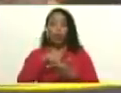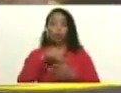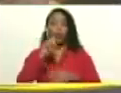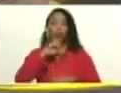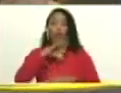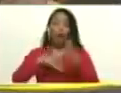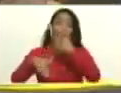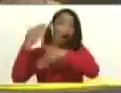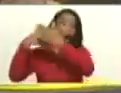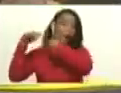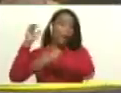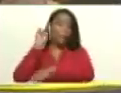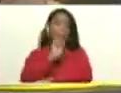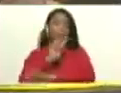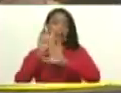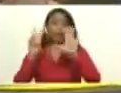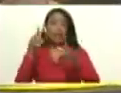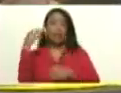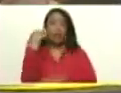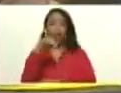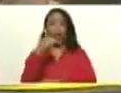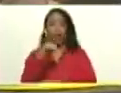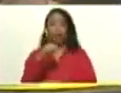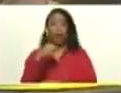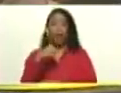históricos del 27 de noviembre.